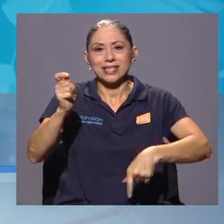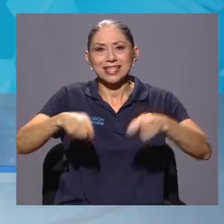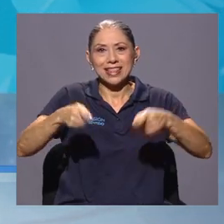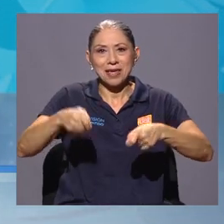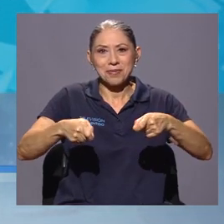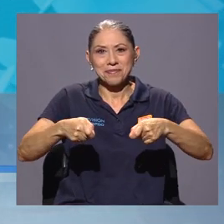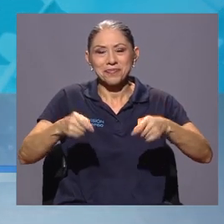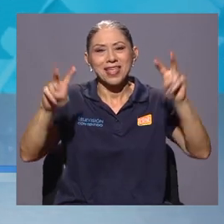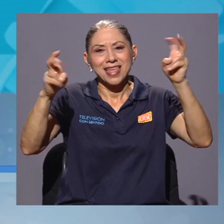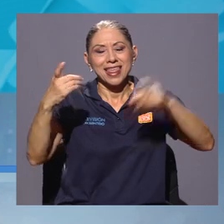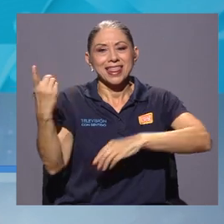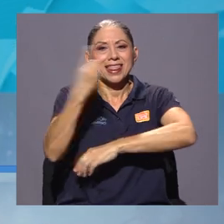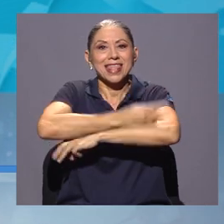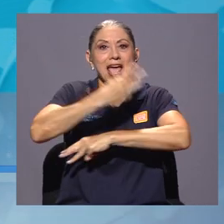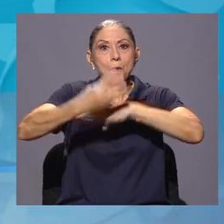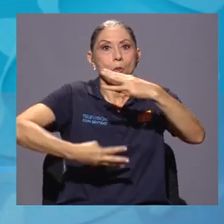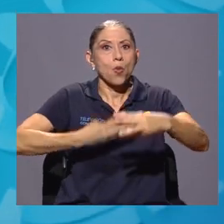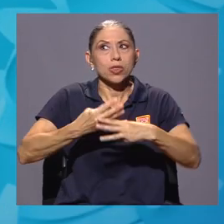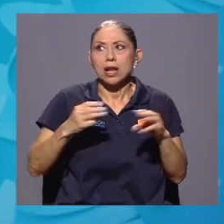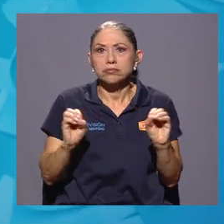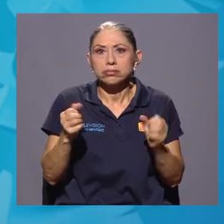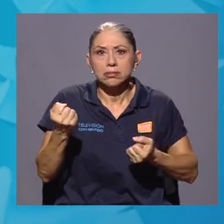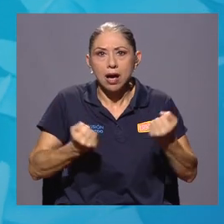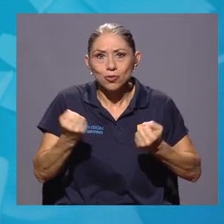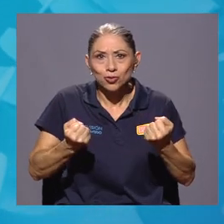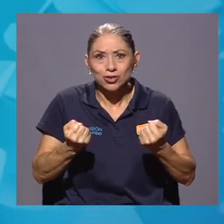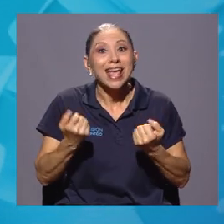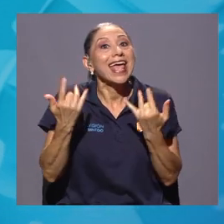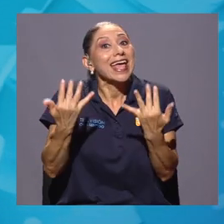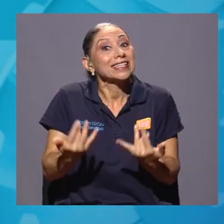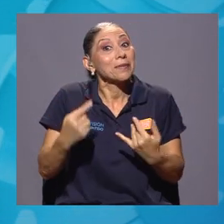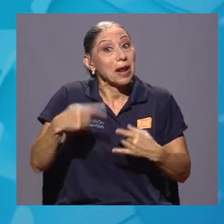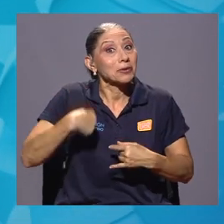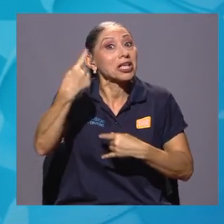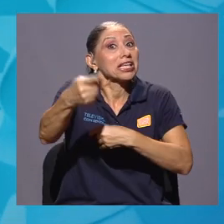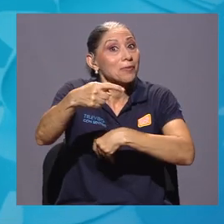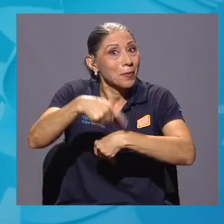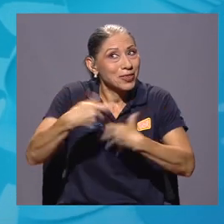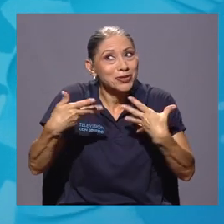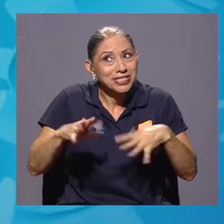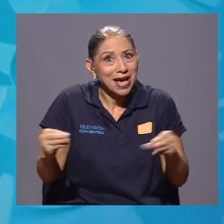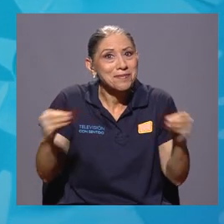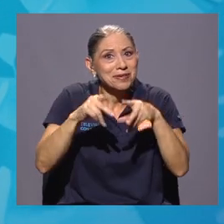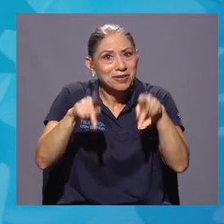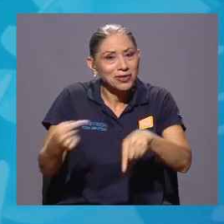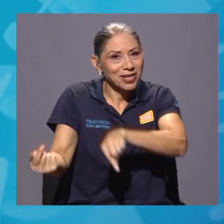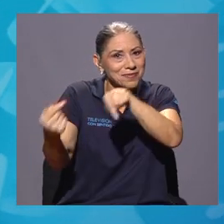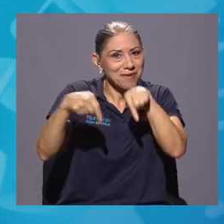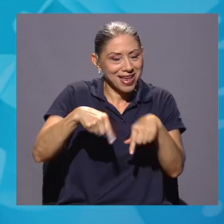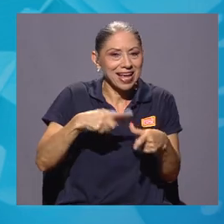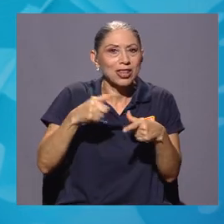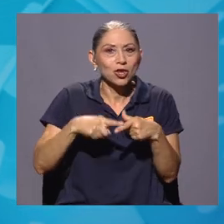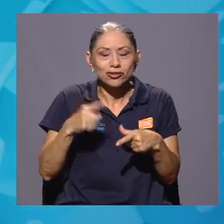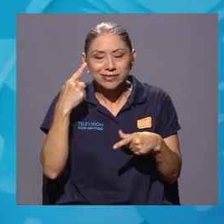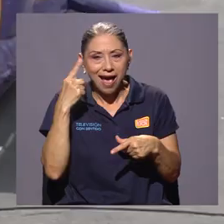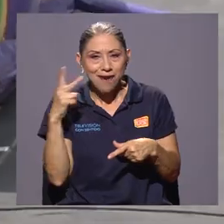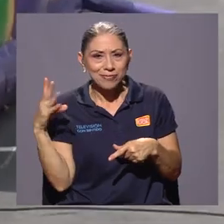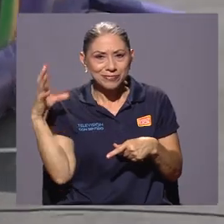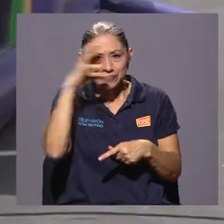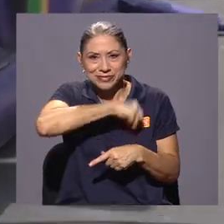Mundial Sin Autos, de tal forma que esperemos que tengamos comunidad universitaria y si tenga la incidencia que nosotras buscamos.